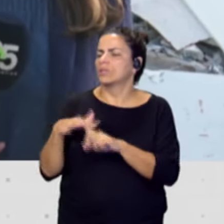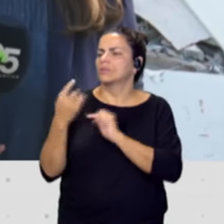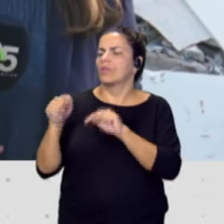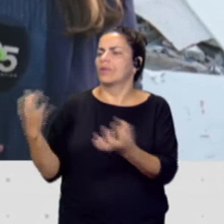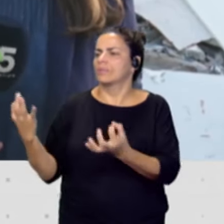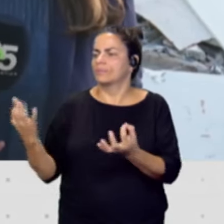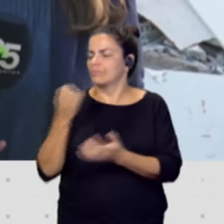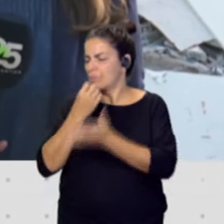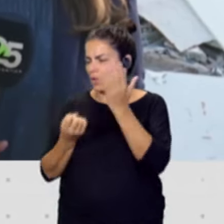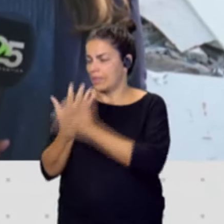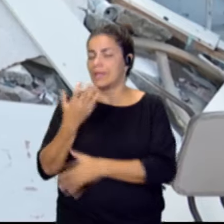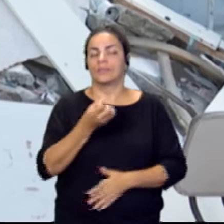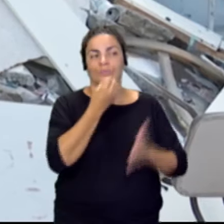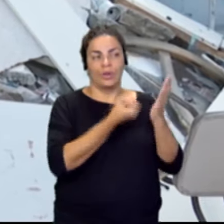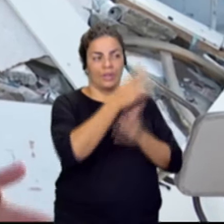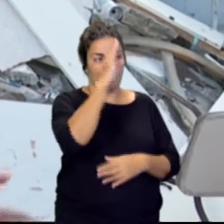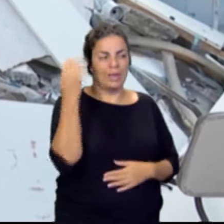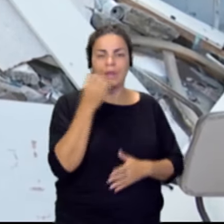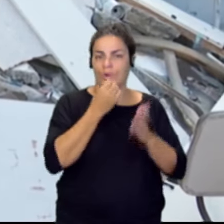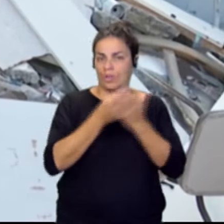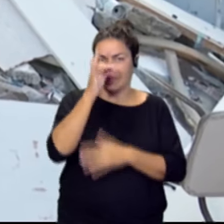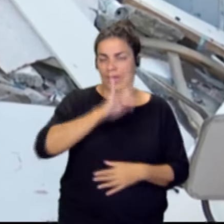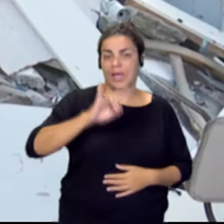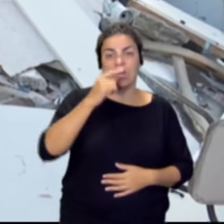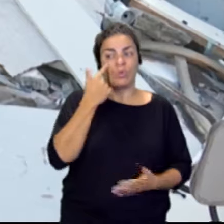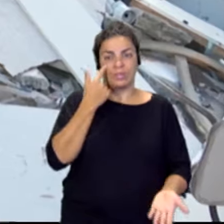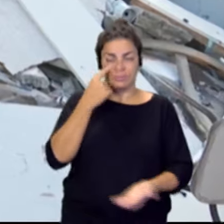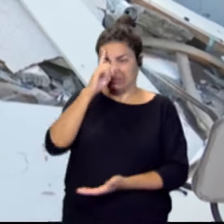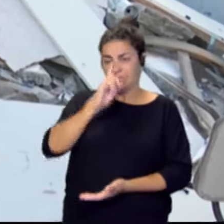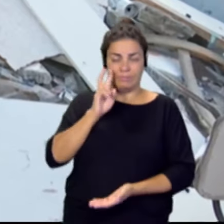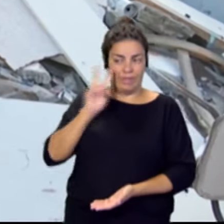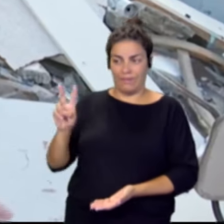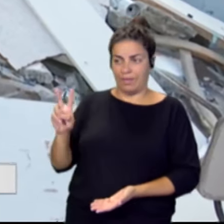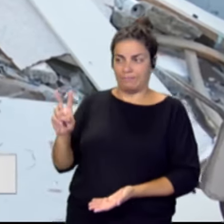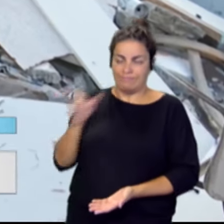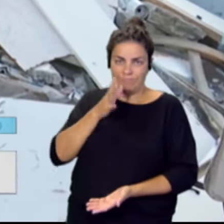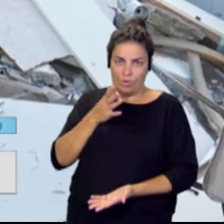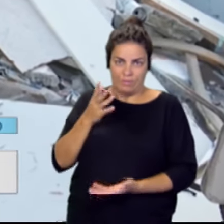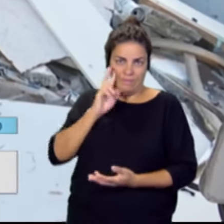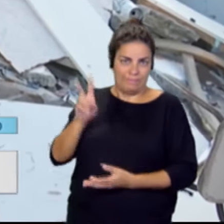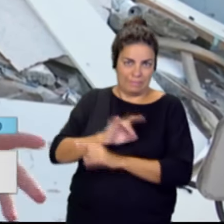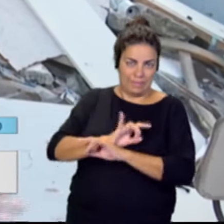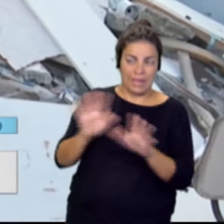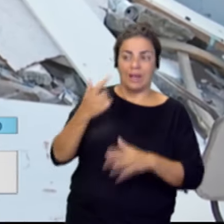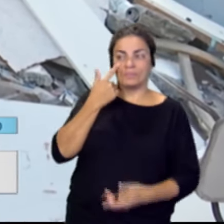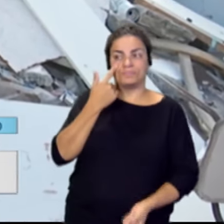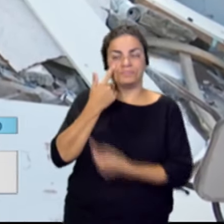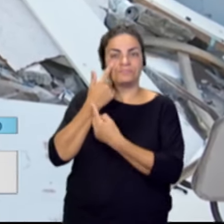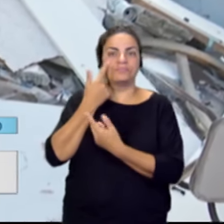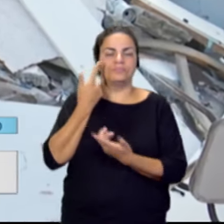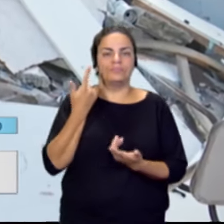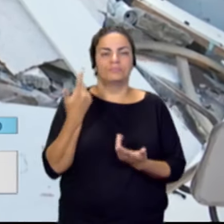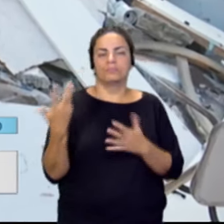Buenos días, Pilar. Buenos días, Canarias. Una imagen vale más que mil palabras y van a ver cómo están viviendo unas